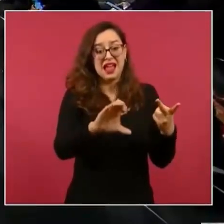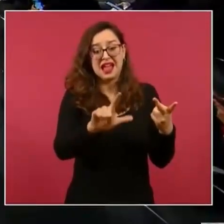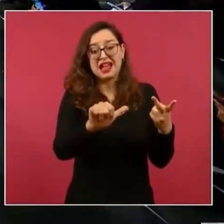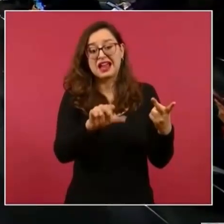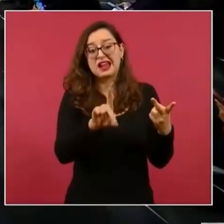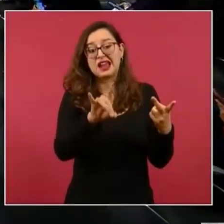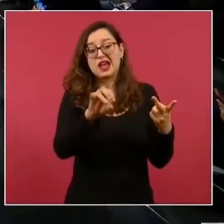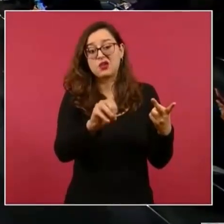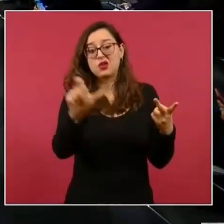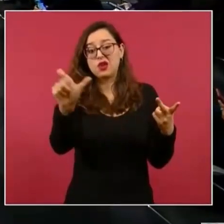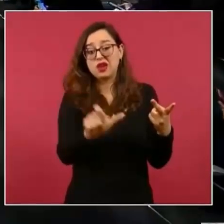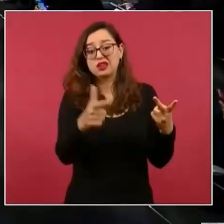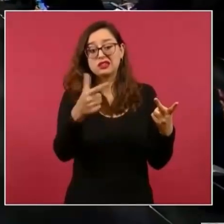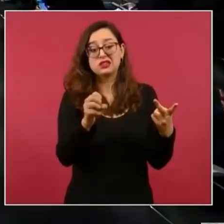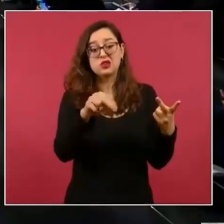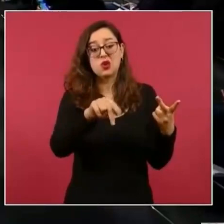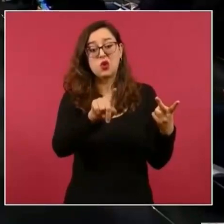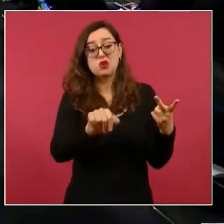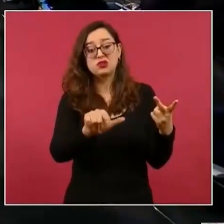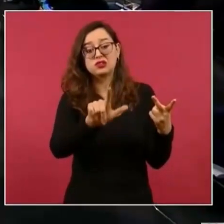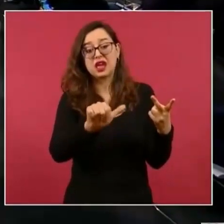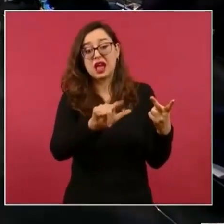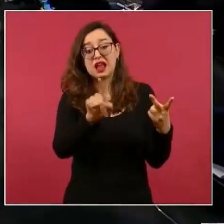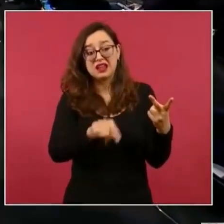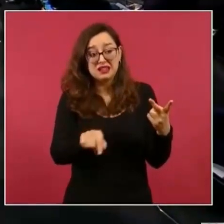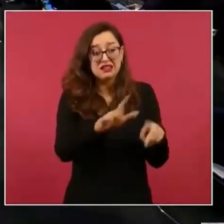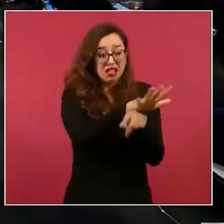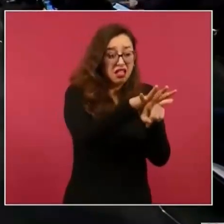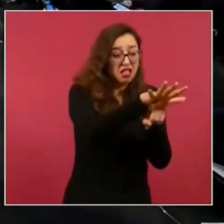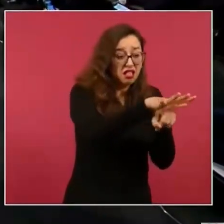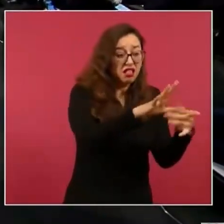Ahí se los dejo.